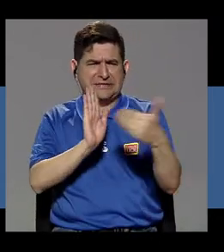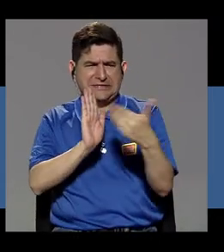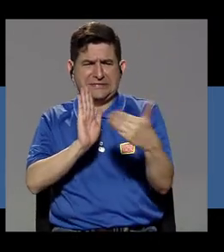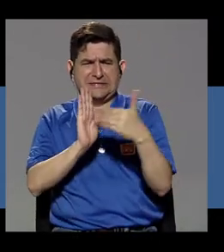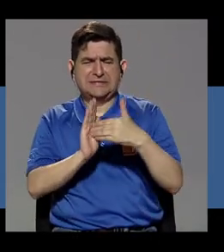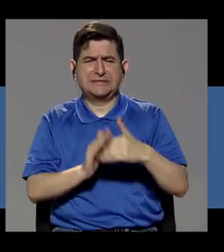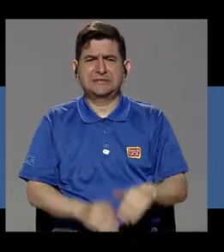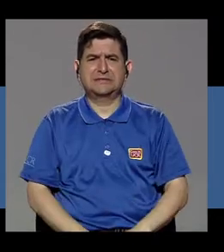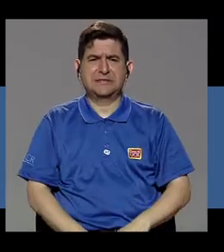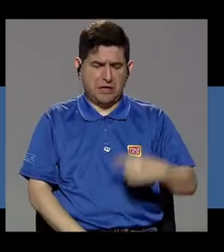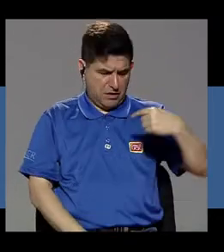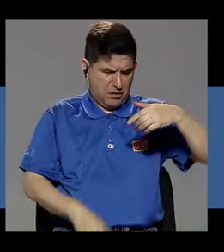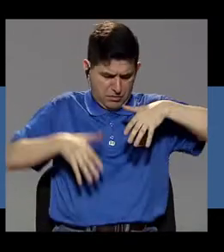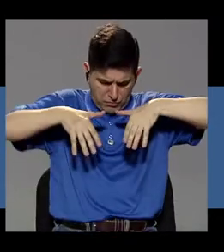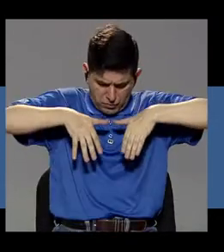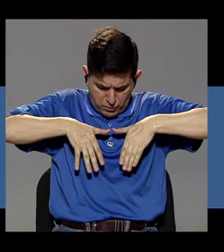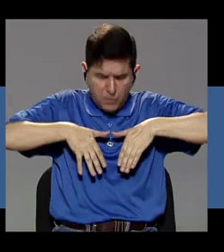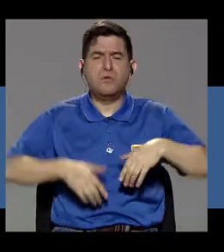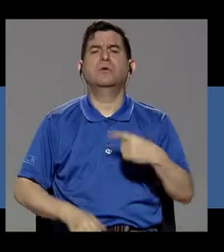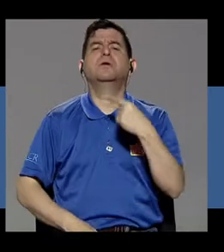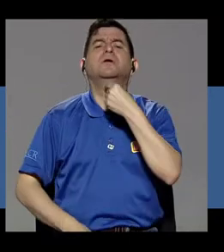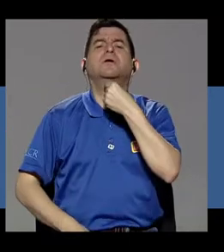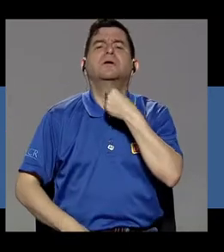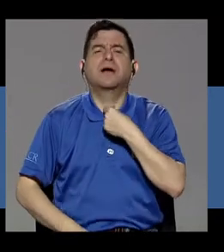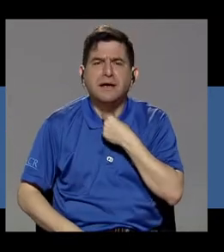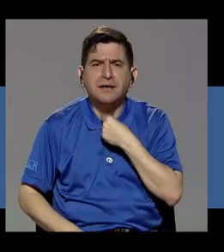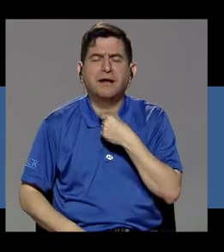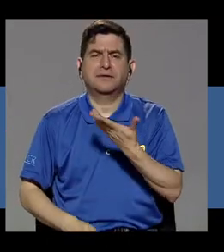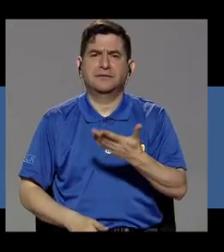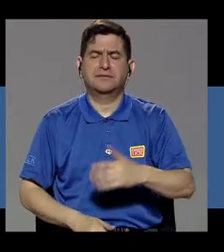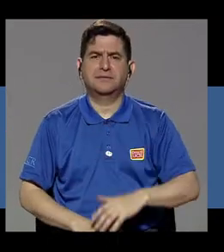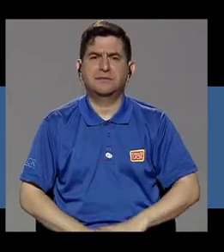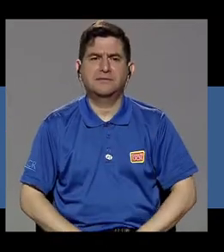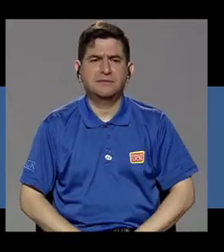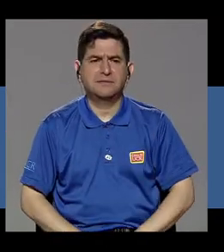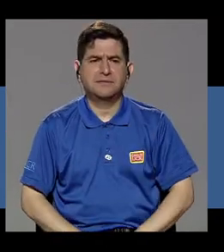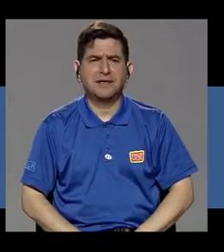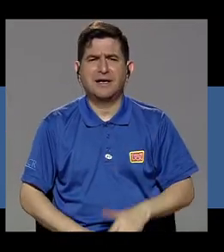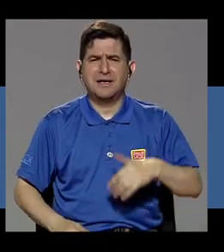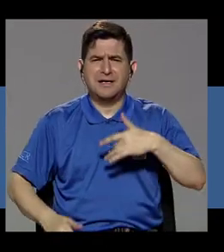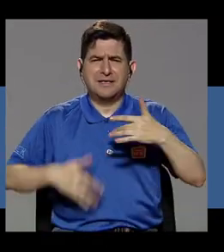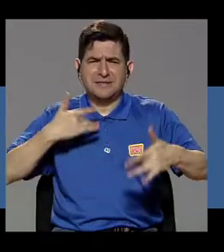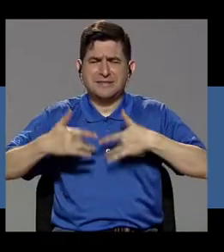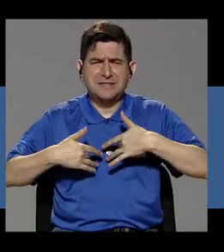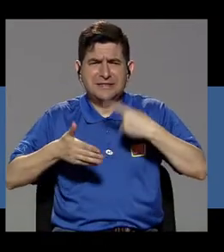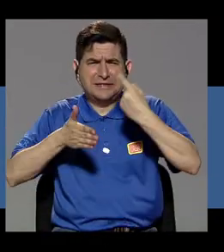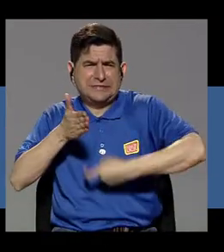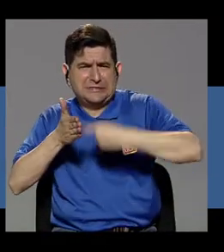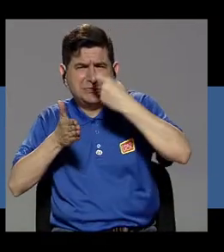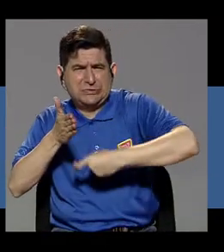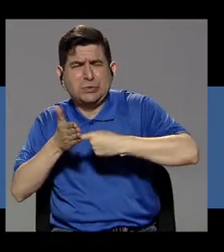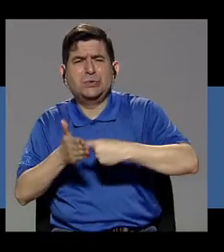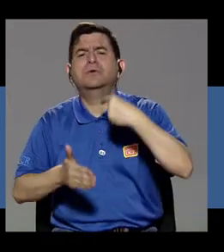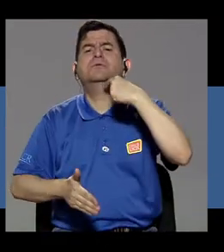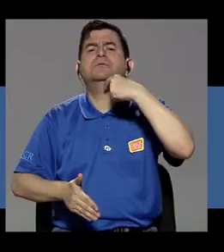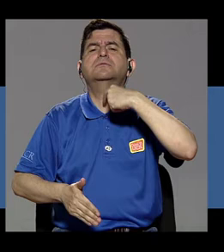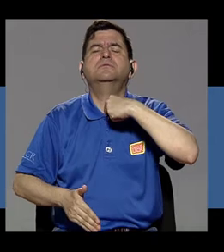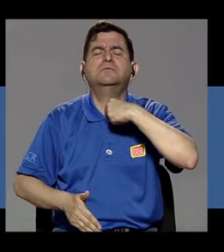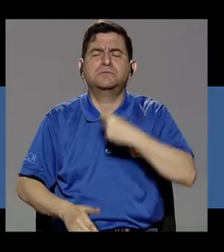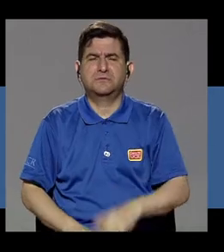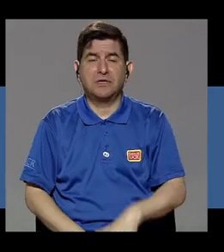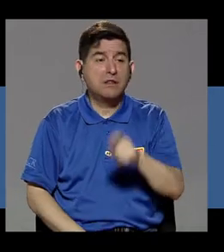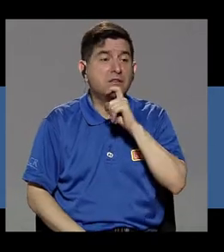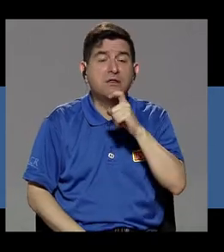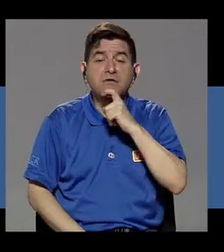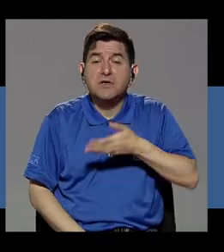afecciones pulmonares, la garganta casi que muy áspera. Entonces